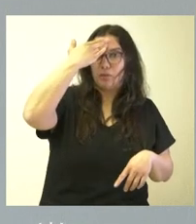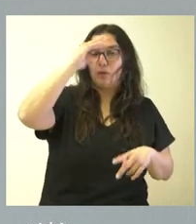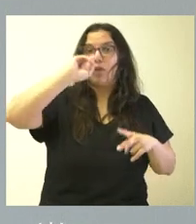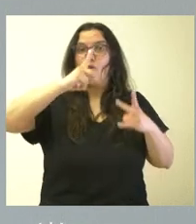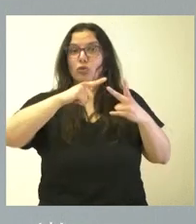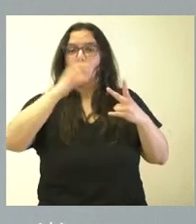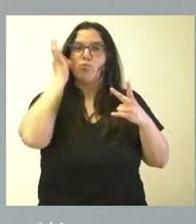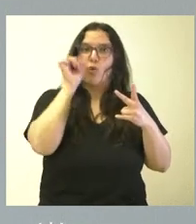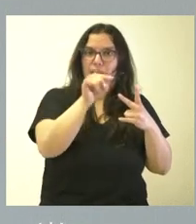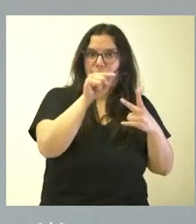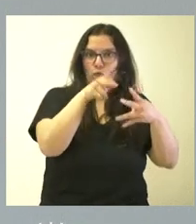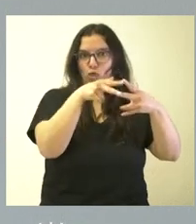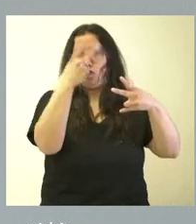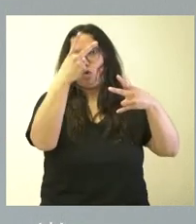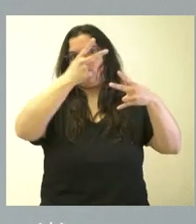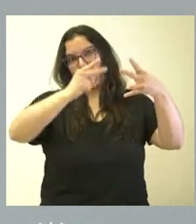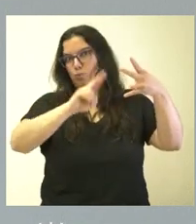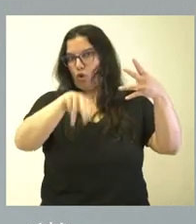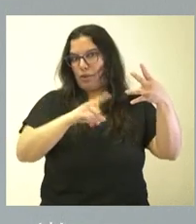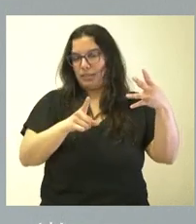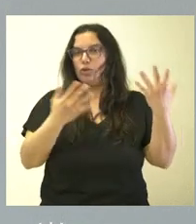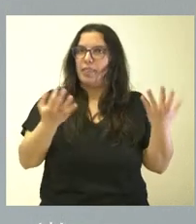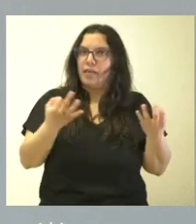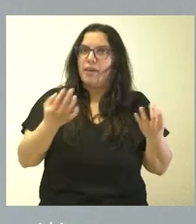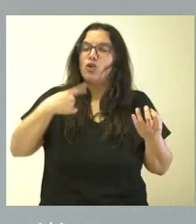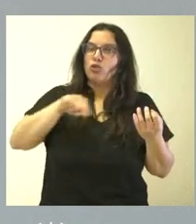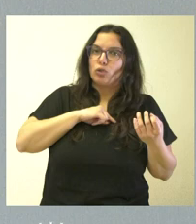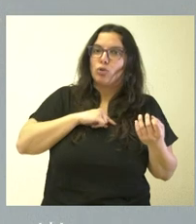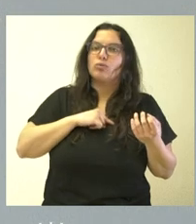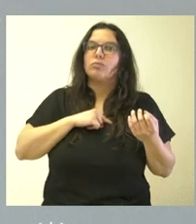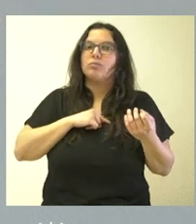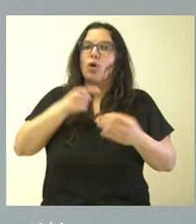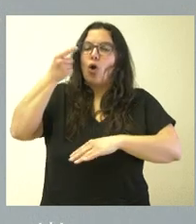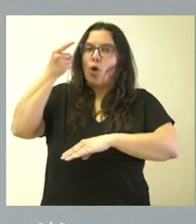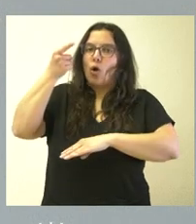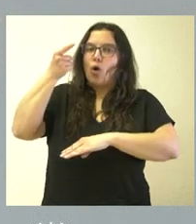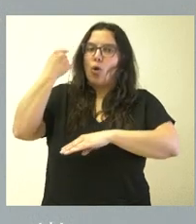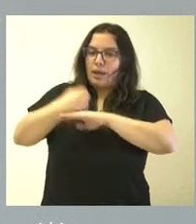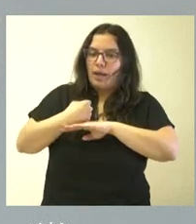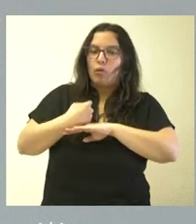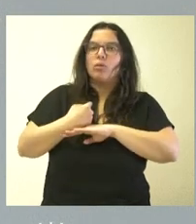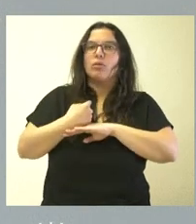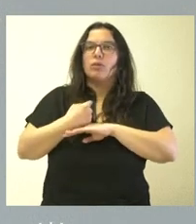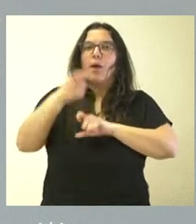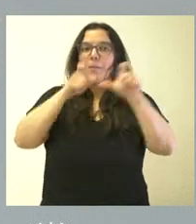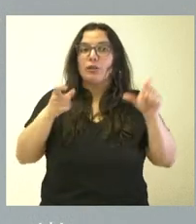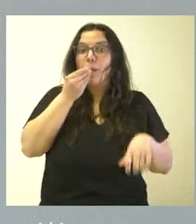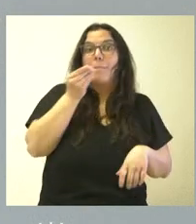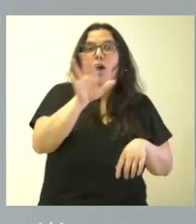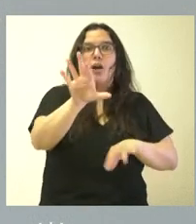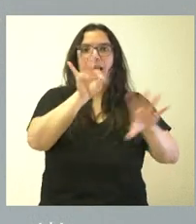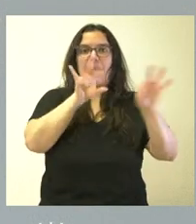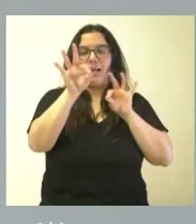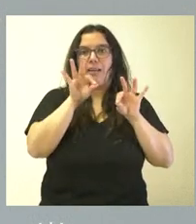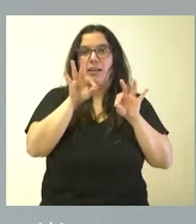eran mujeres. Por tanto, yo creo que nosotros tenemos la obligación de incorporar a las personas mejores en cada caso y en muchos